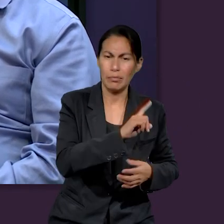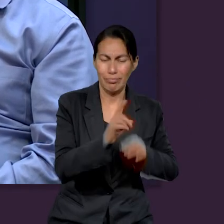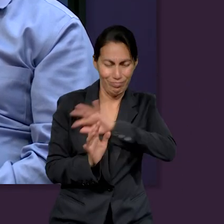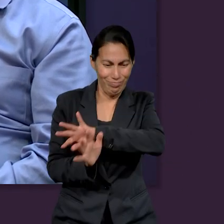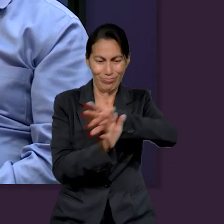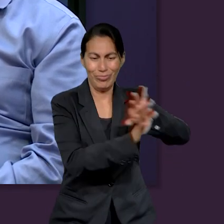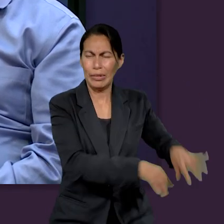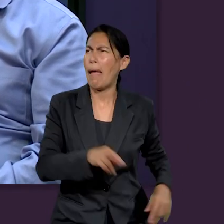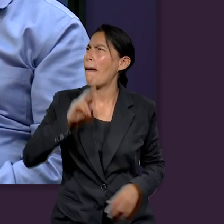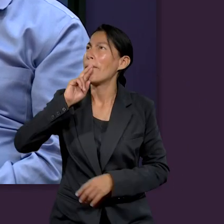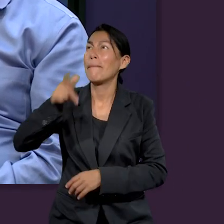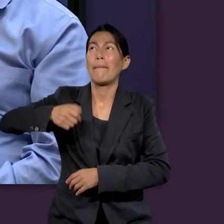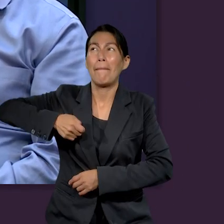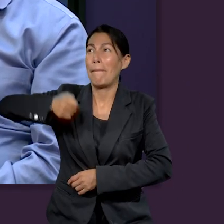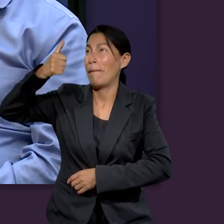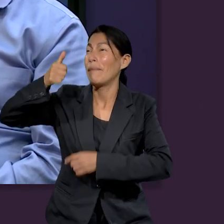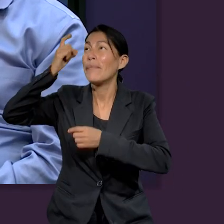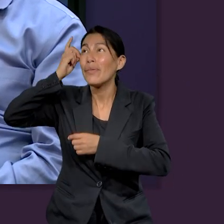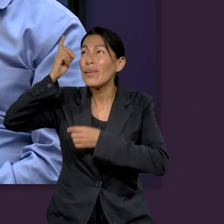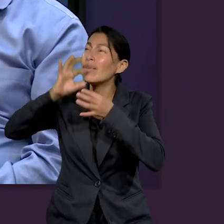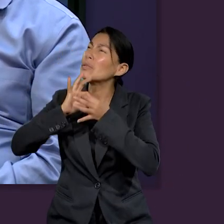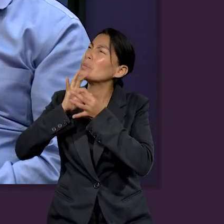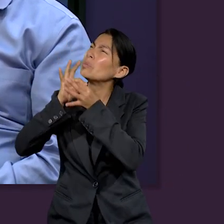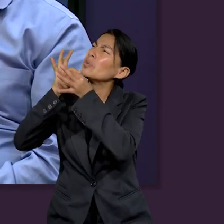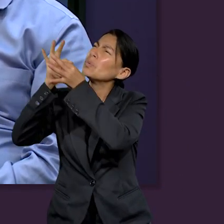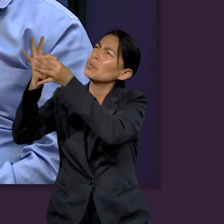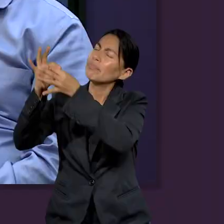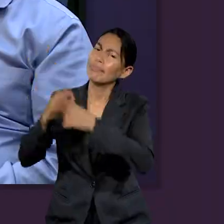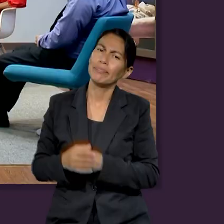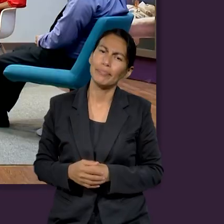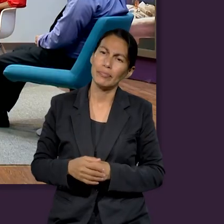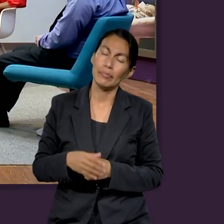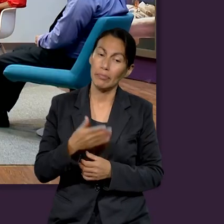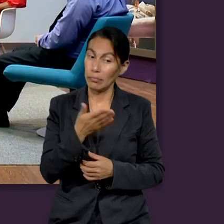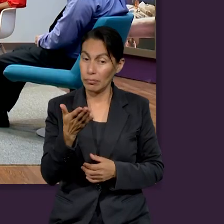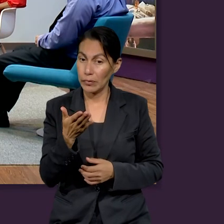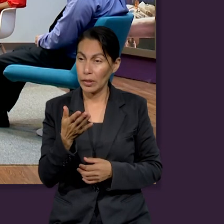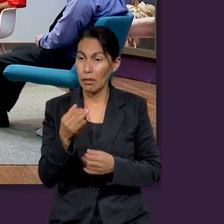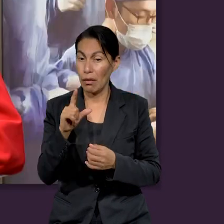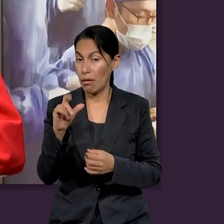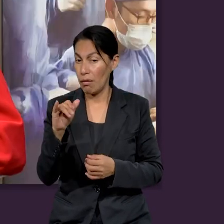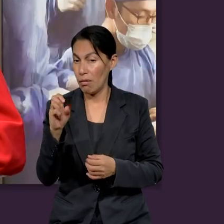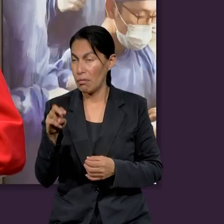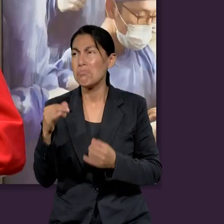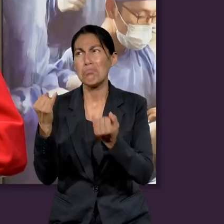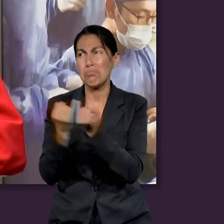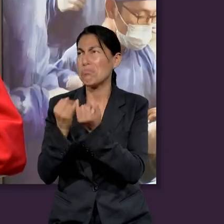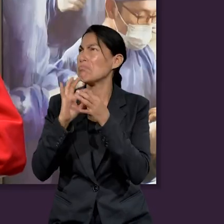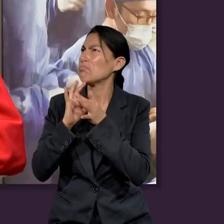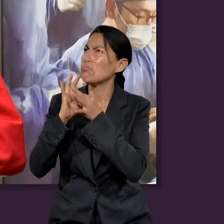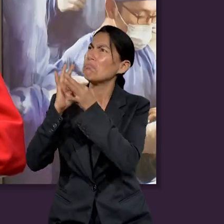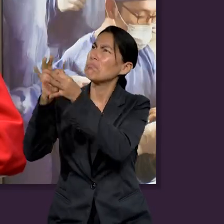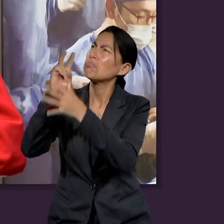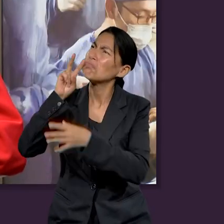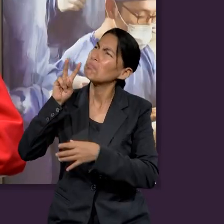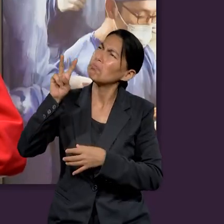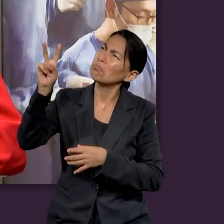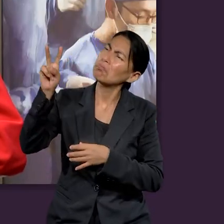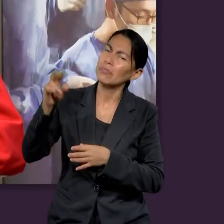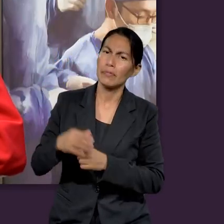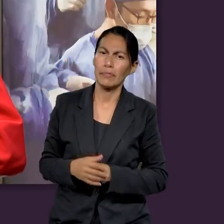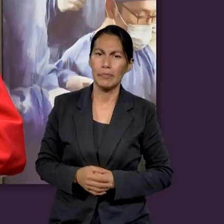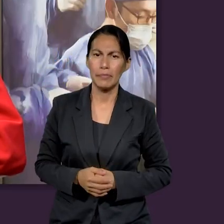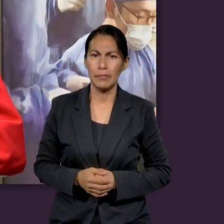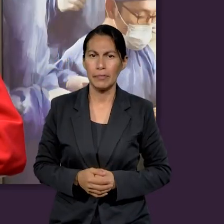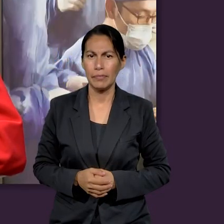Y en lugar de observar el pecado, observemos a Dios. Excelente. Gracias. Liliana. No desviar nuestra mirada